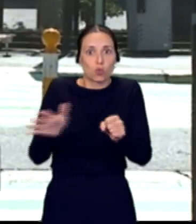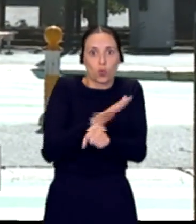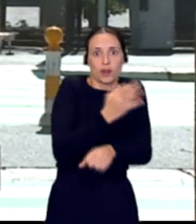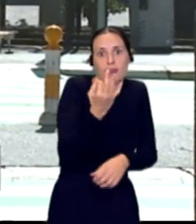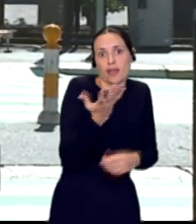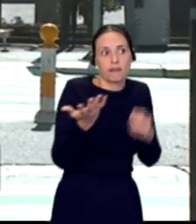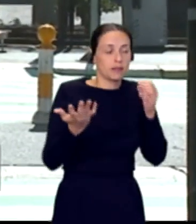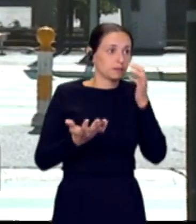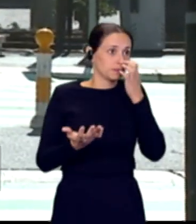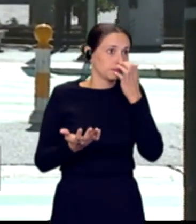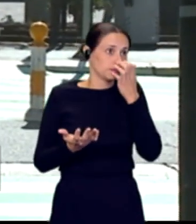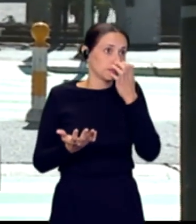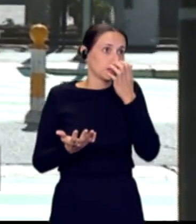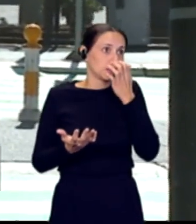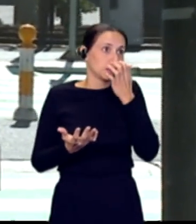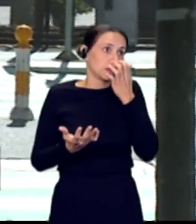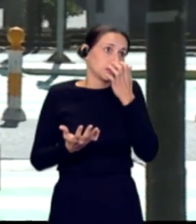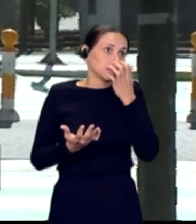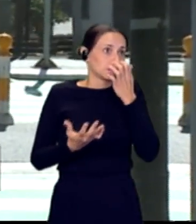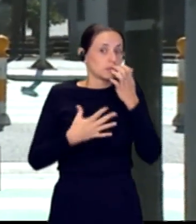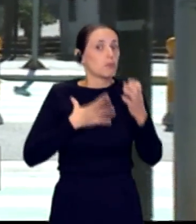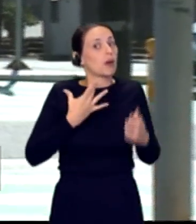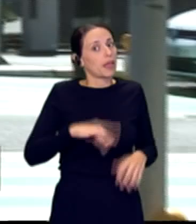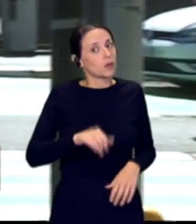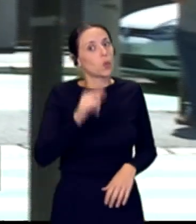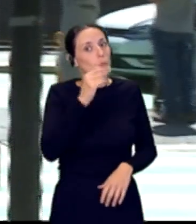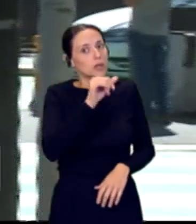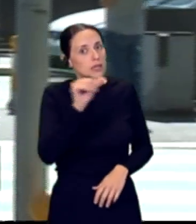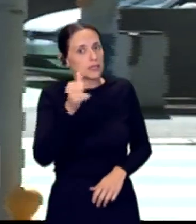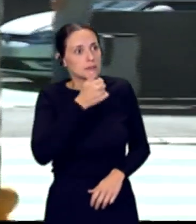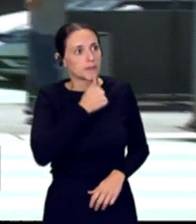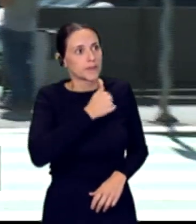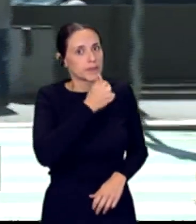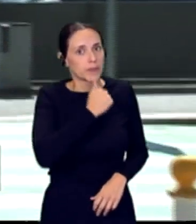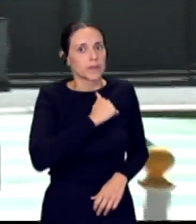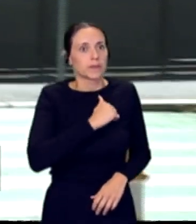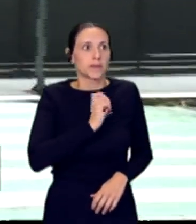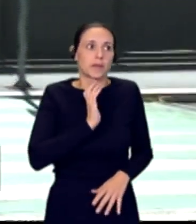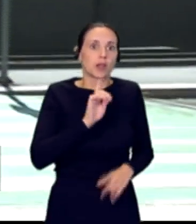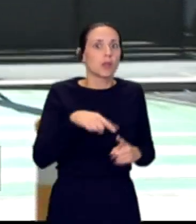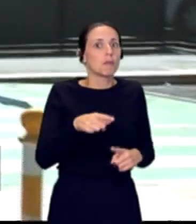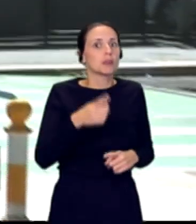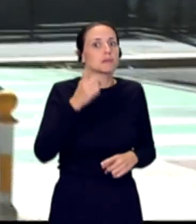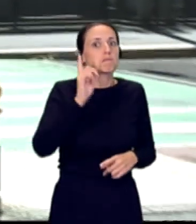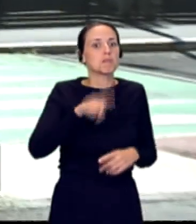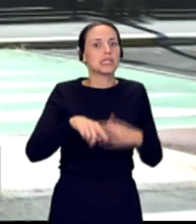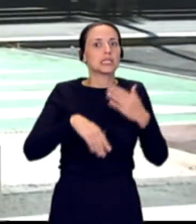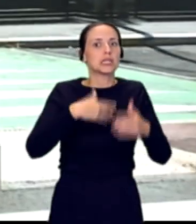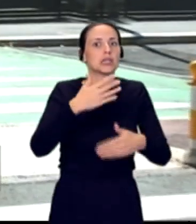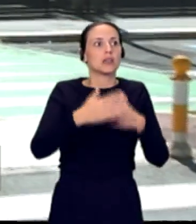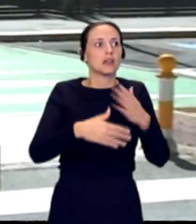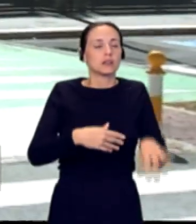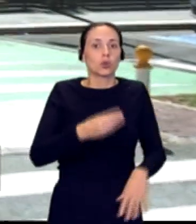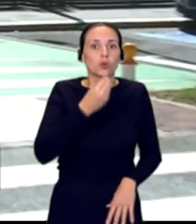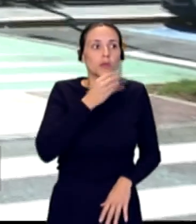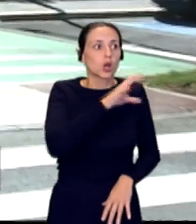Y claro, a lo mejor lo puedes aguantar una semana, pagas, pero después cuando va avanzando el mes ya tienes que ir a hacer la compra y tienes que hacer un